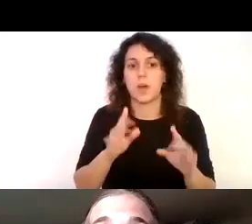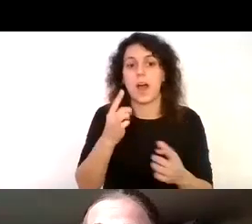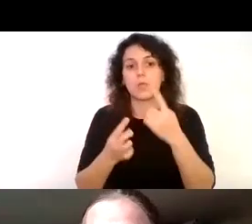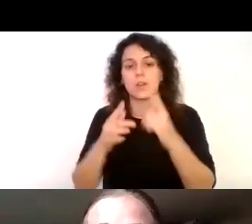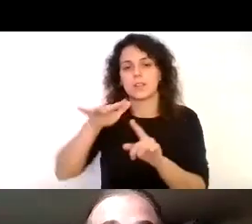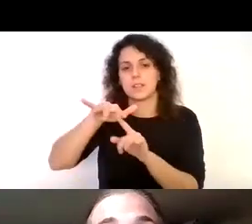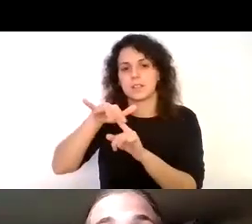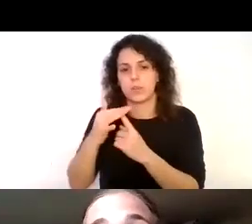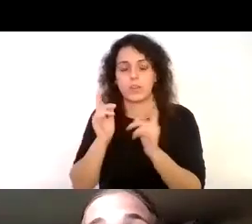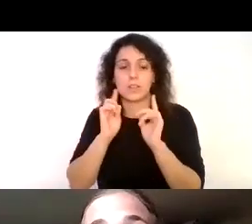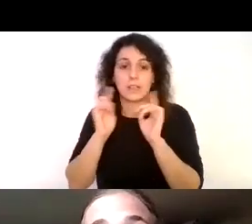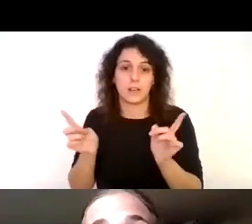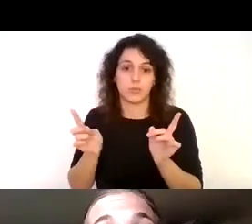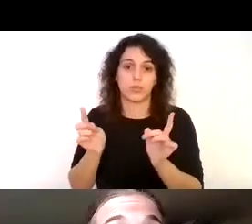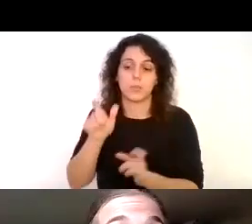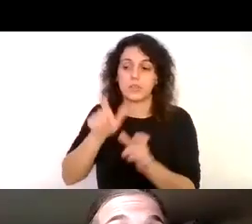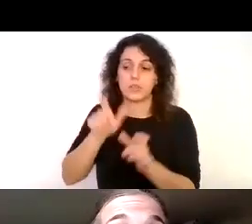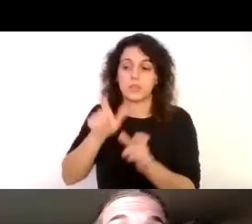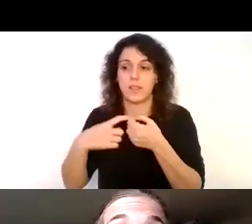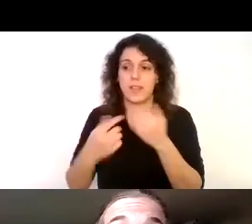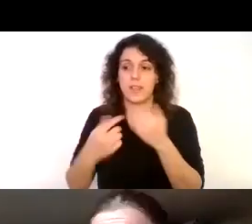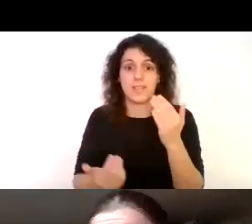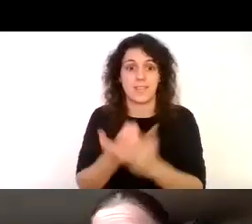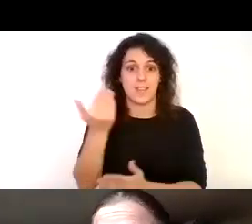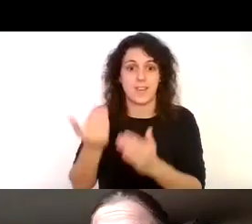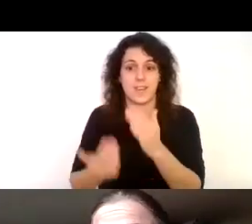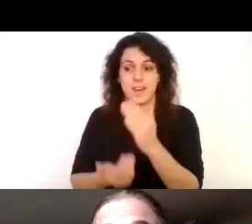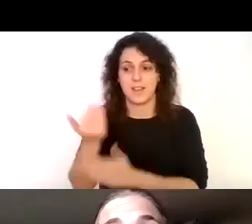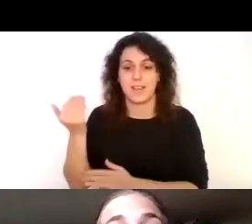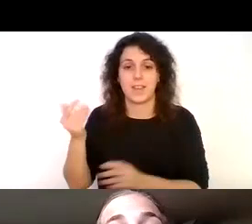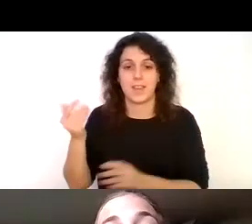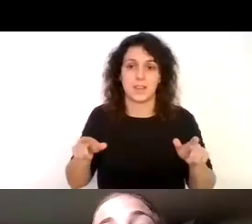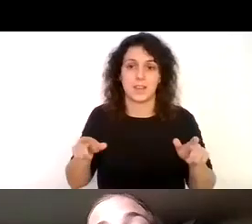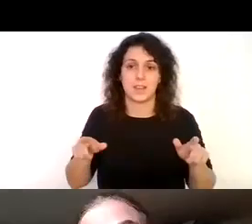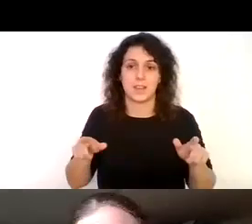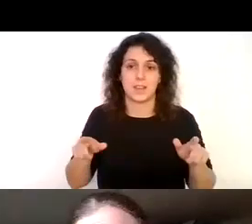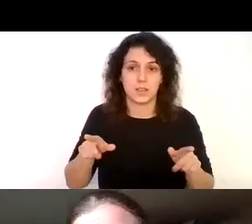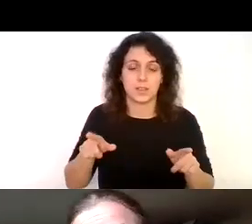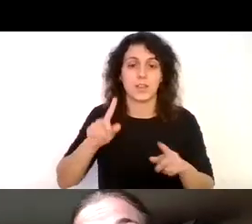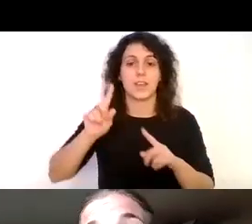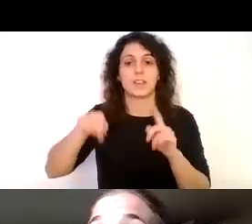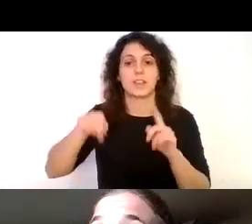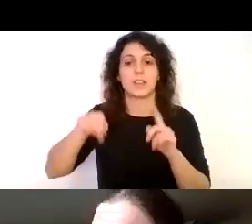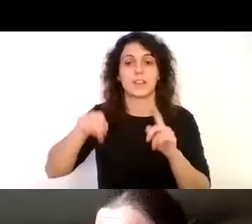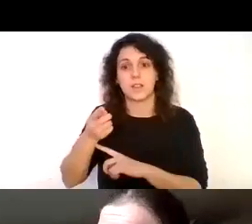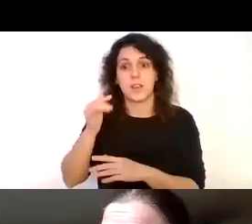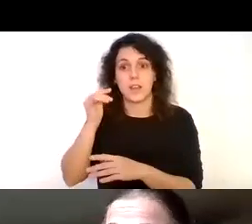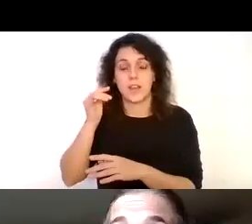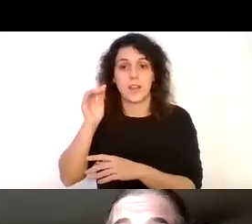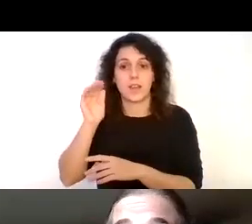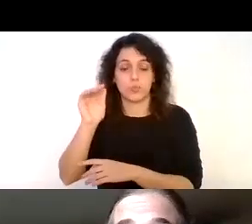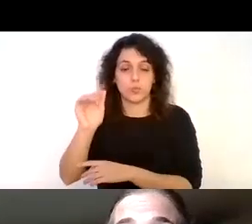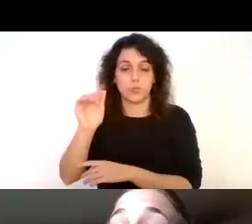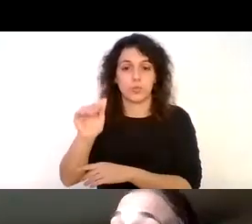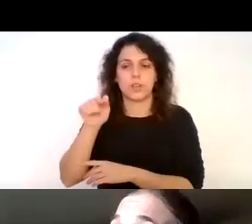de los participantes que en su vida cotidiana están en sillas de ruedas y luego en las expediciones ellos caminan